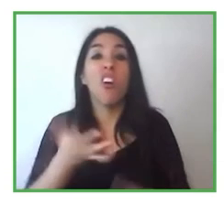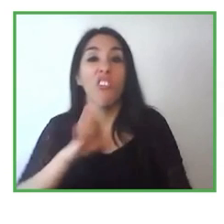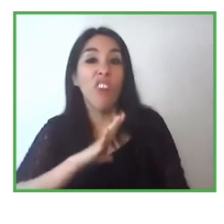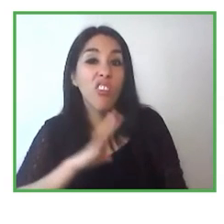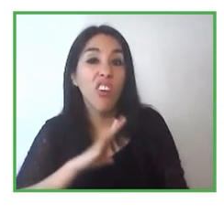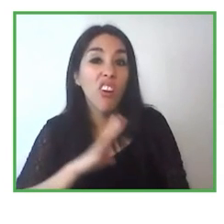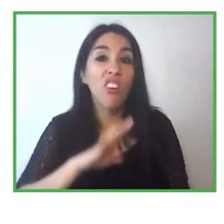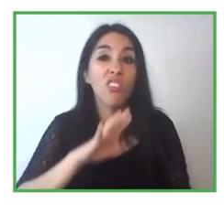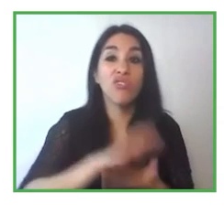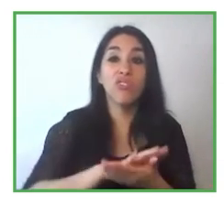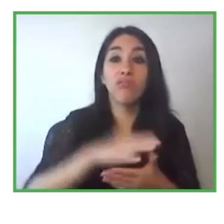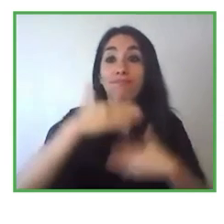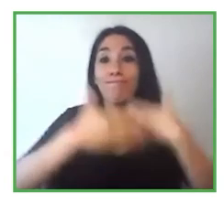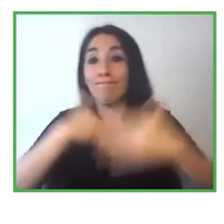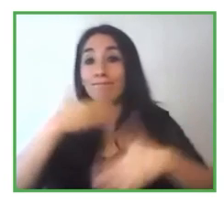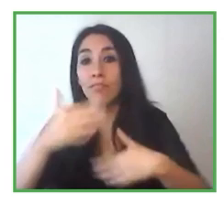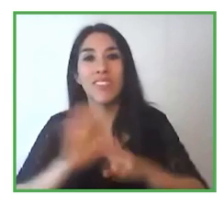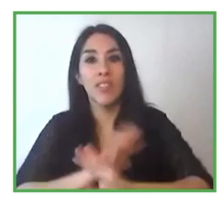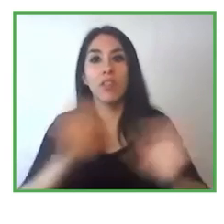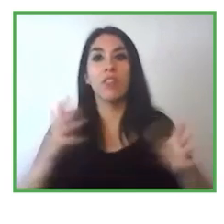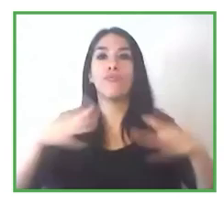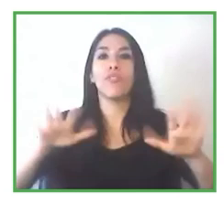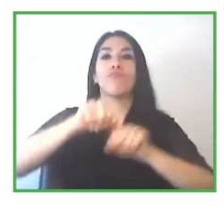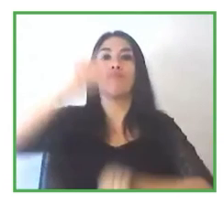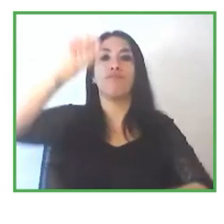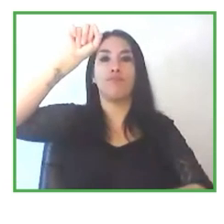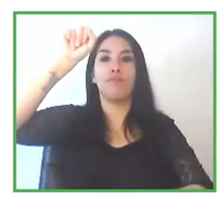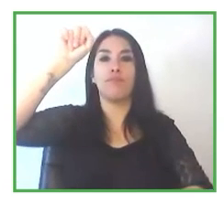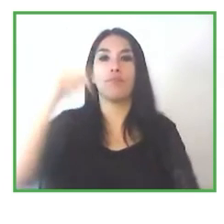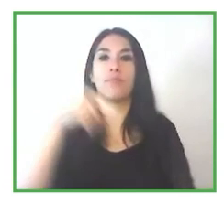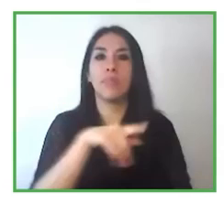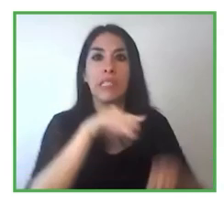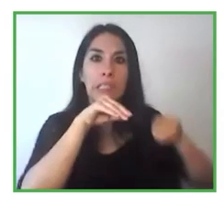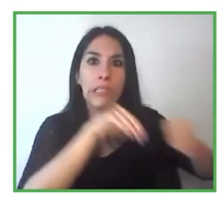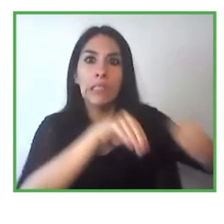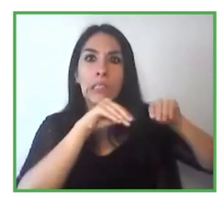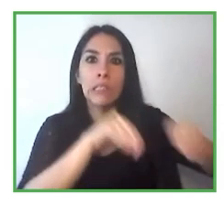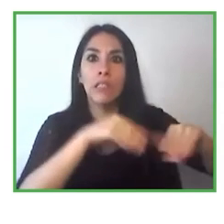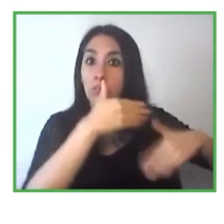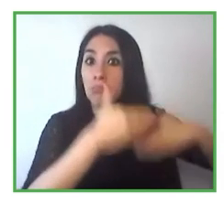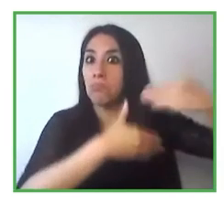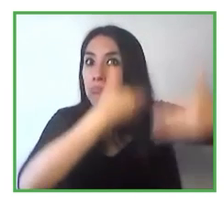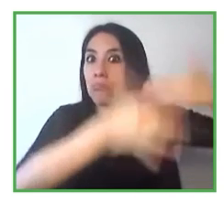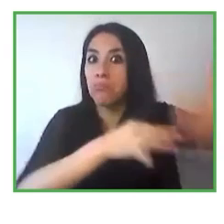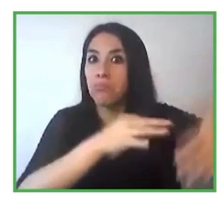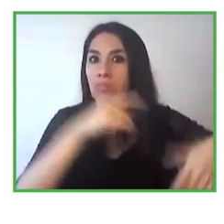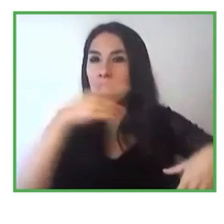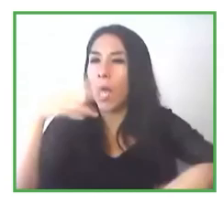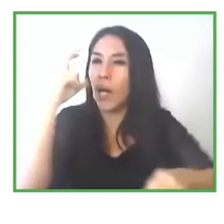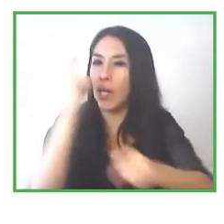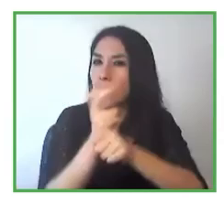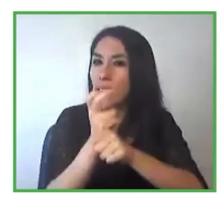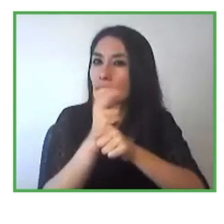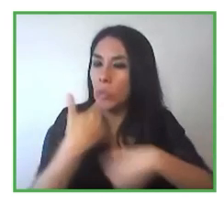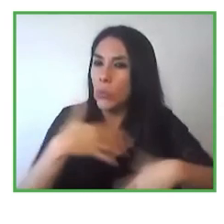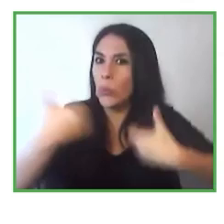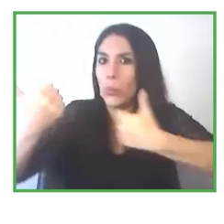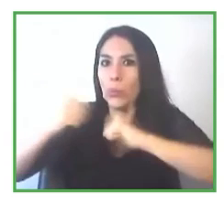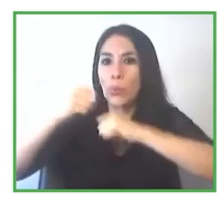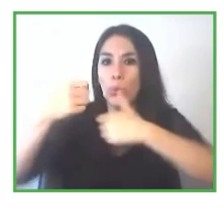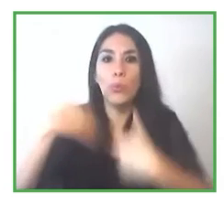en los procesos los desafíos también que tienen las personas con discapacidad en los procesos de reclutamiento y selección